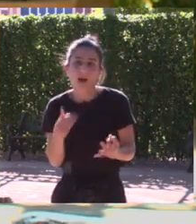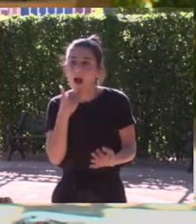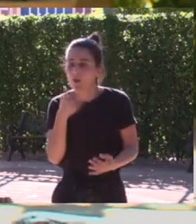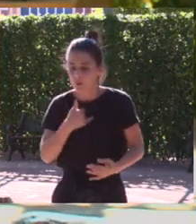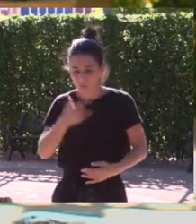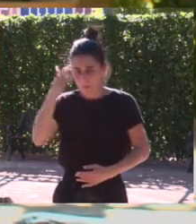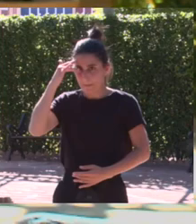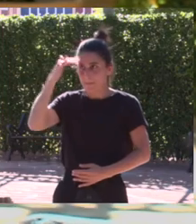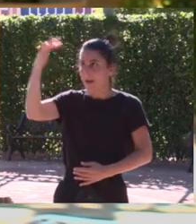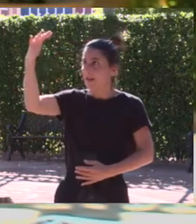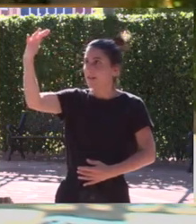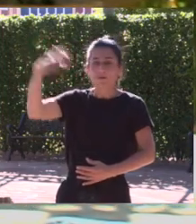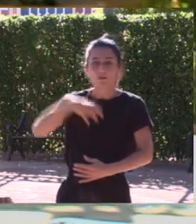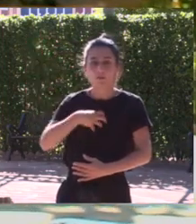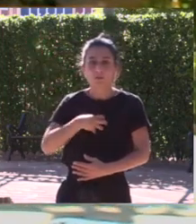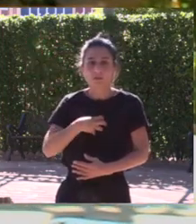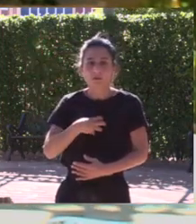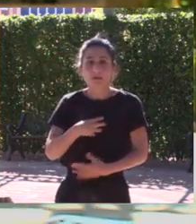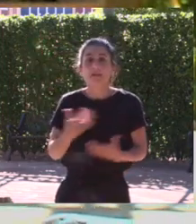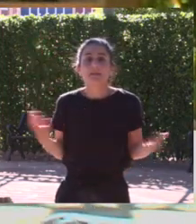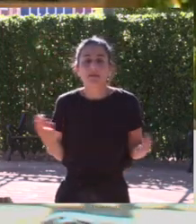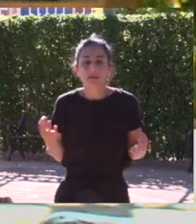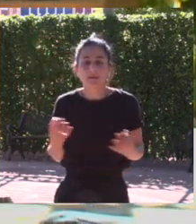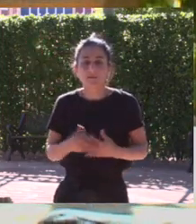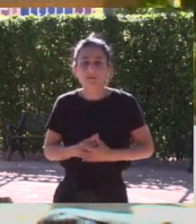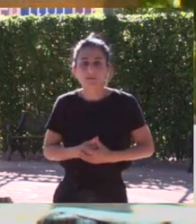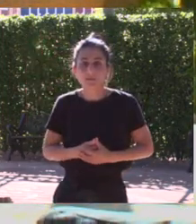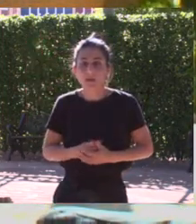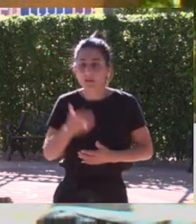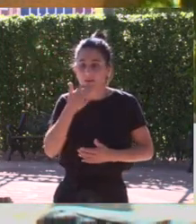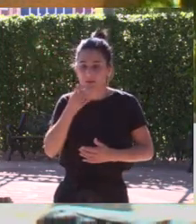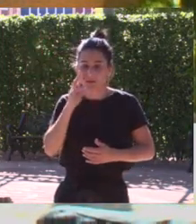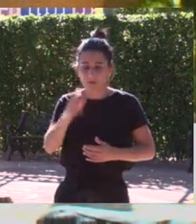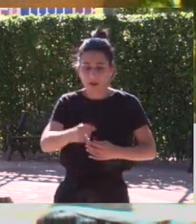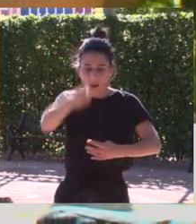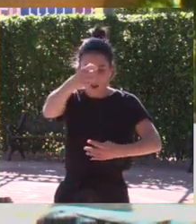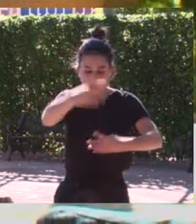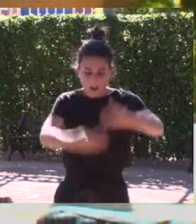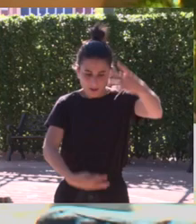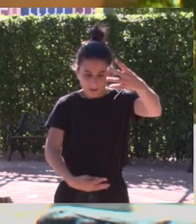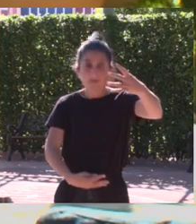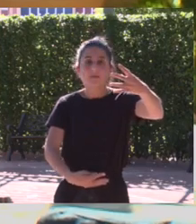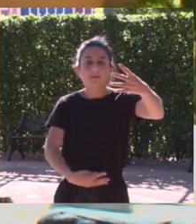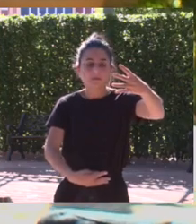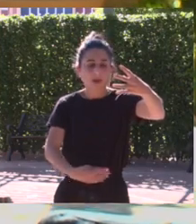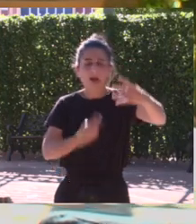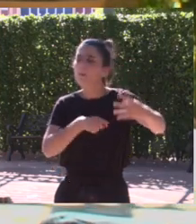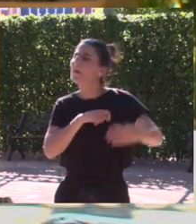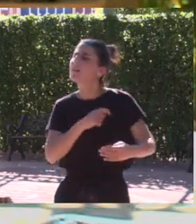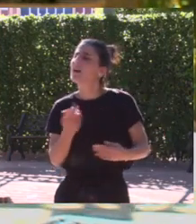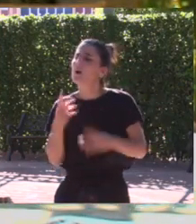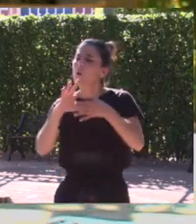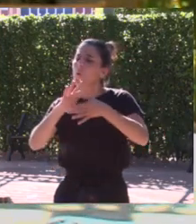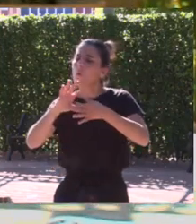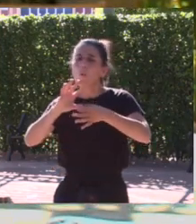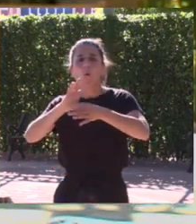no me imaginé que podía pasar y era que cuando sale publicada la lista de quién va a ir a representar